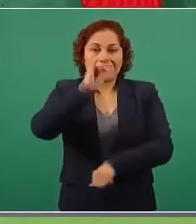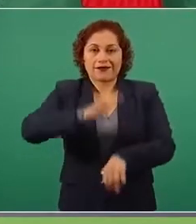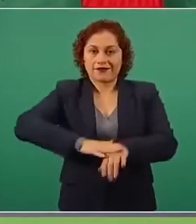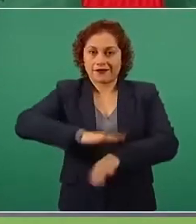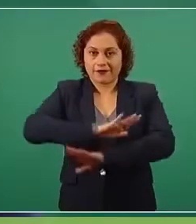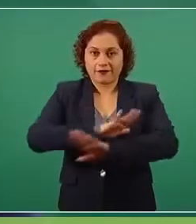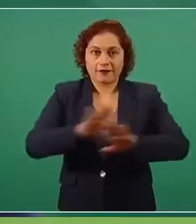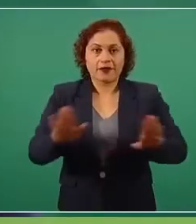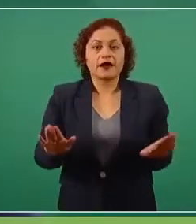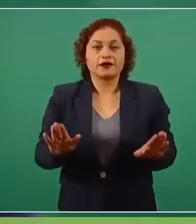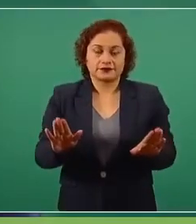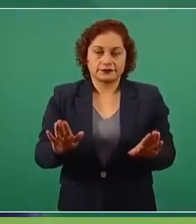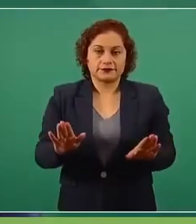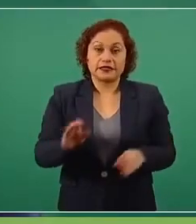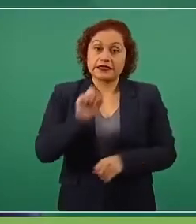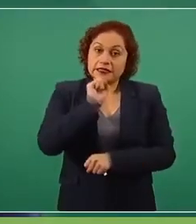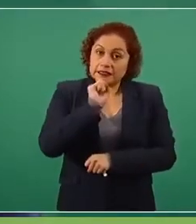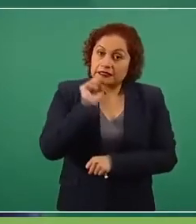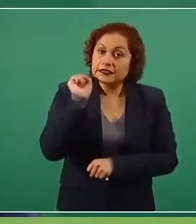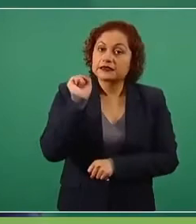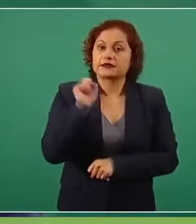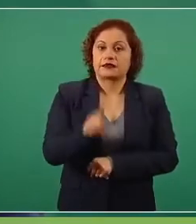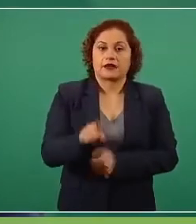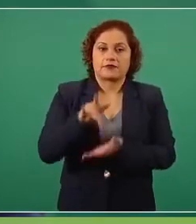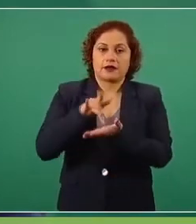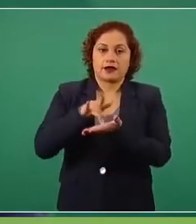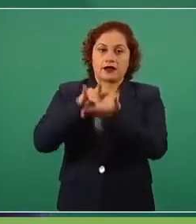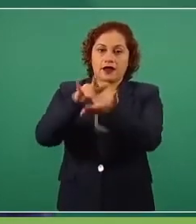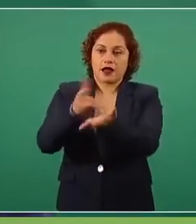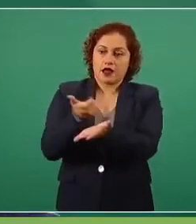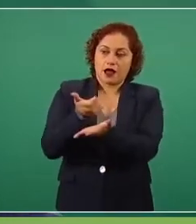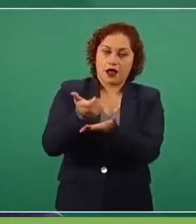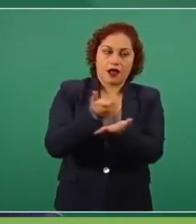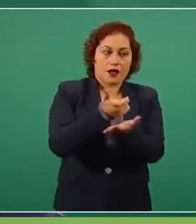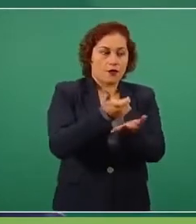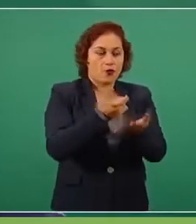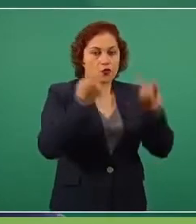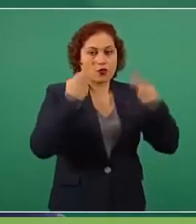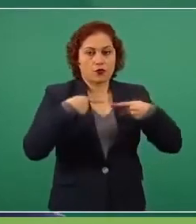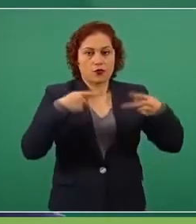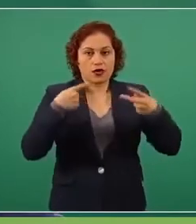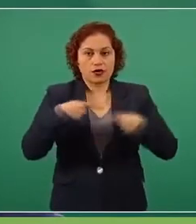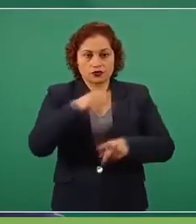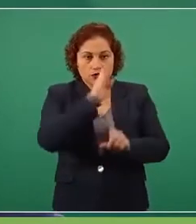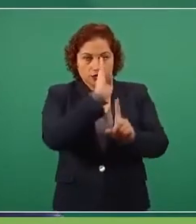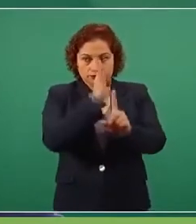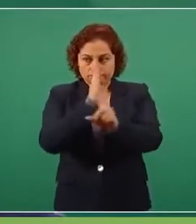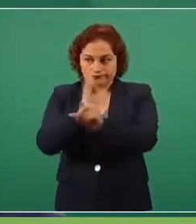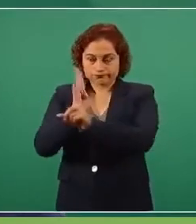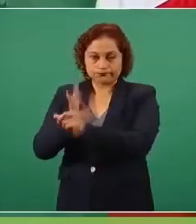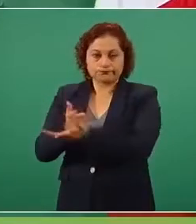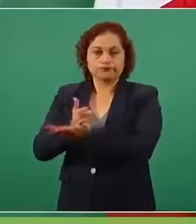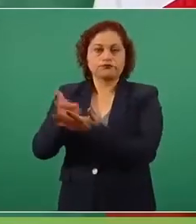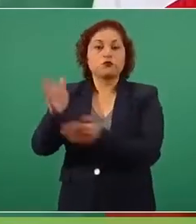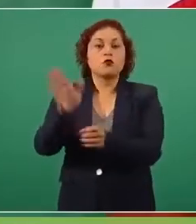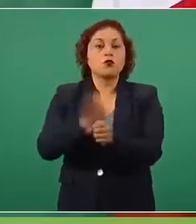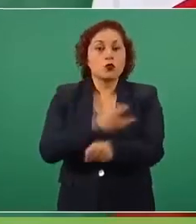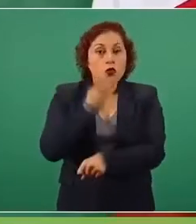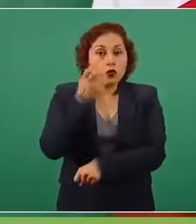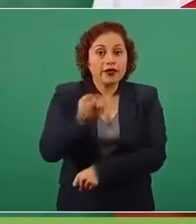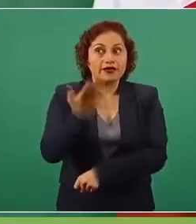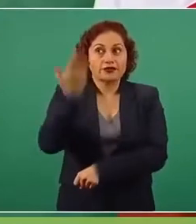directa se entregan a los beneficiarios. Por eso se tomó la decisión que sea entrega directa.